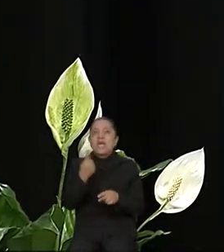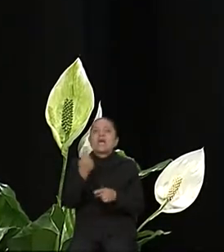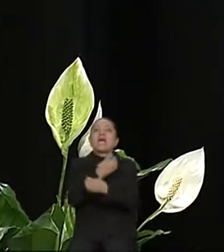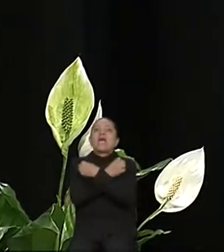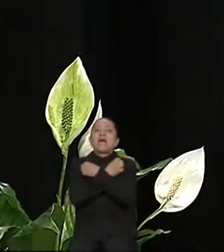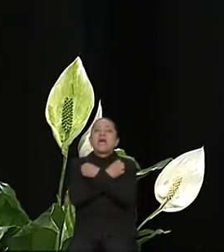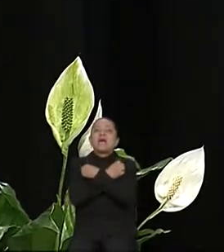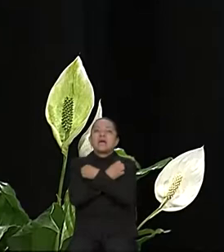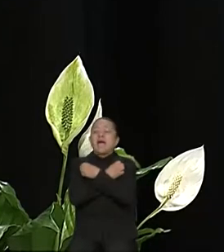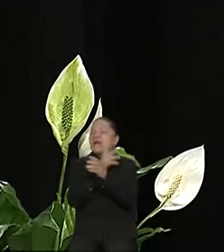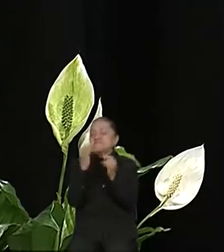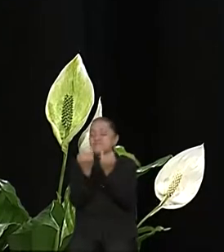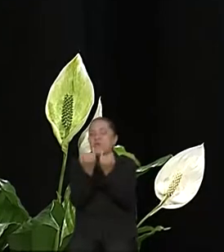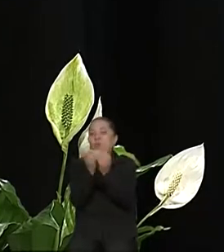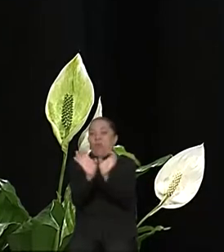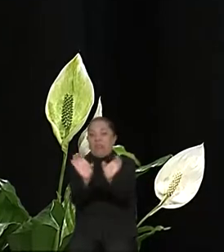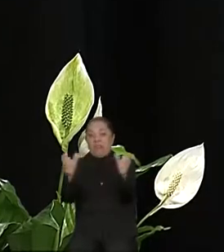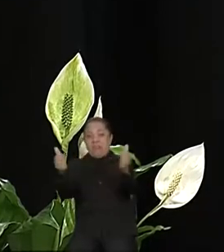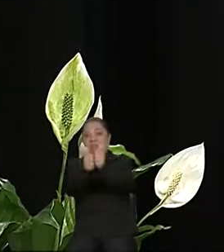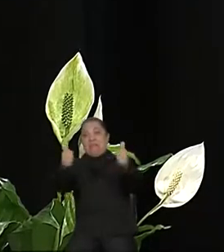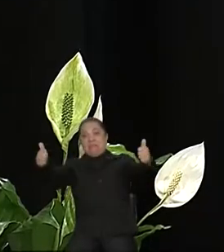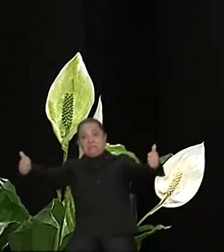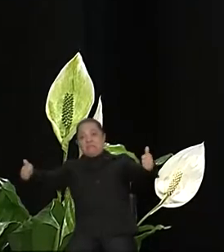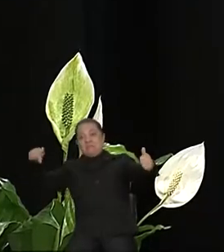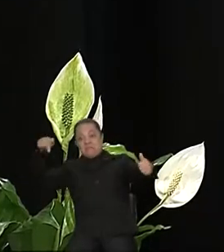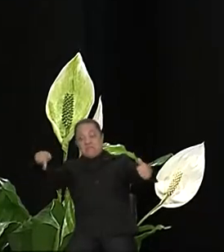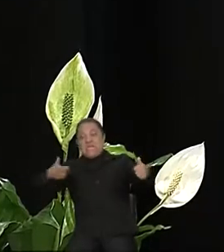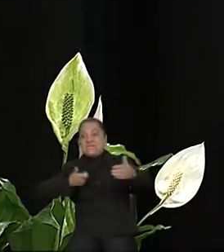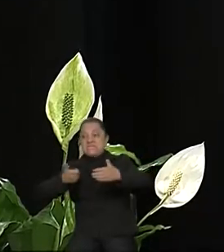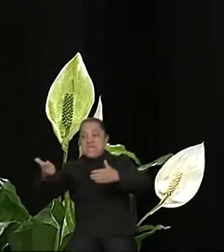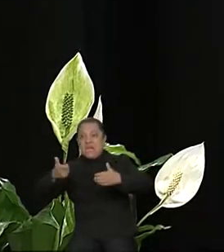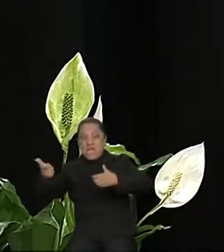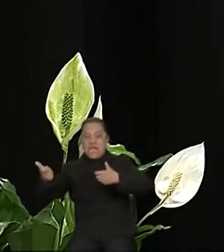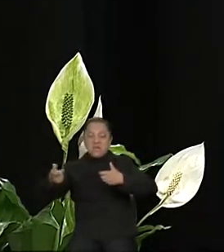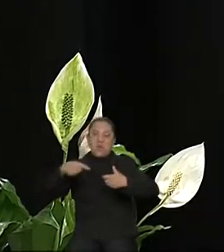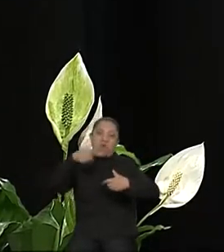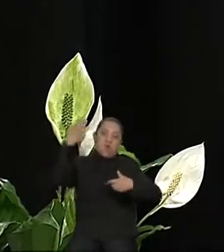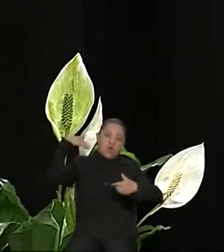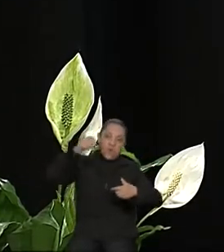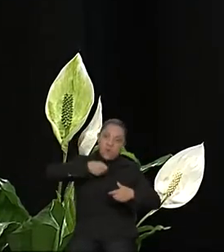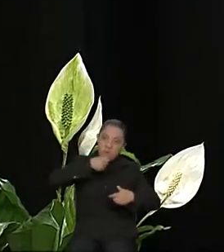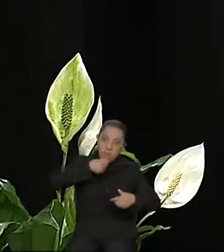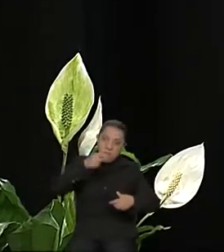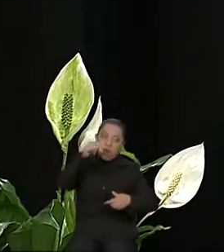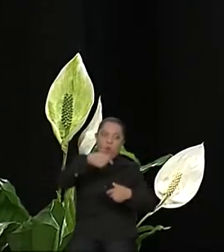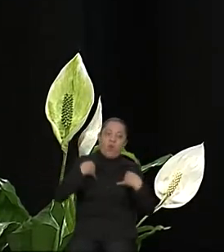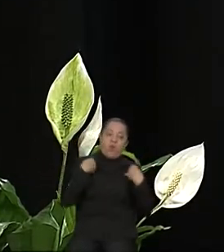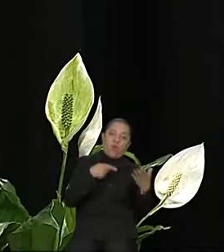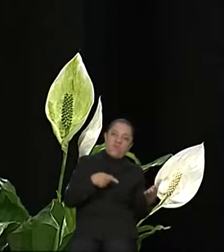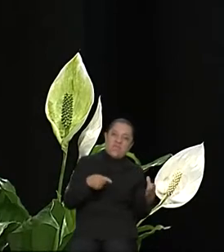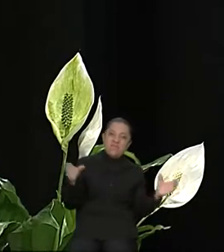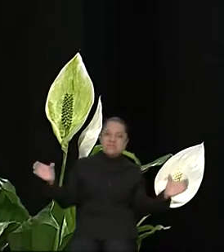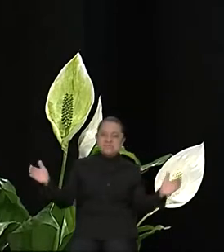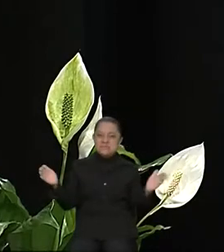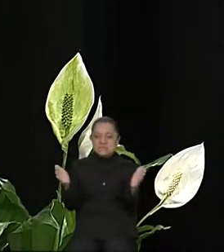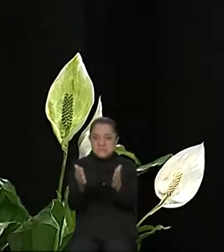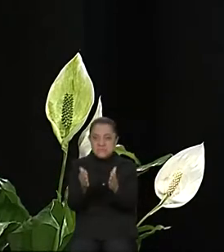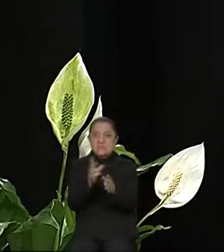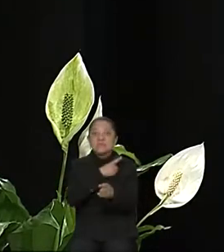salarial entre los géneros era muy importante. Me parece que debemos generar esas